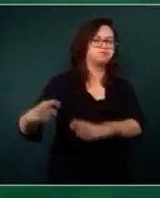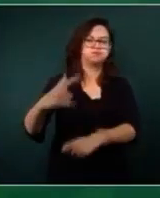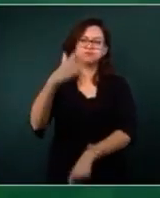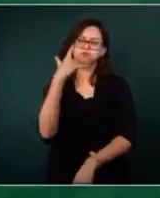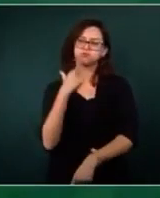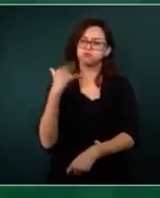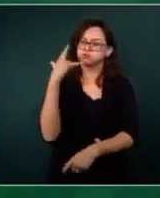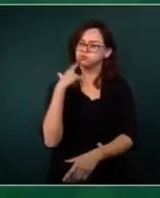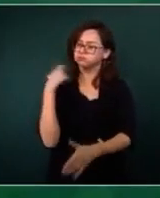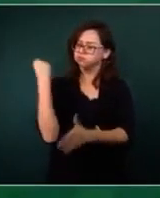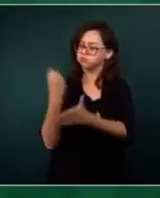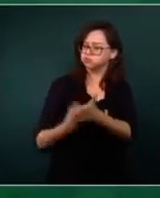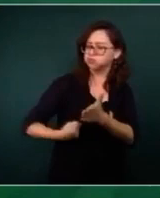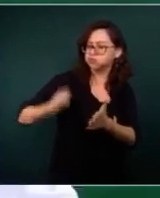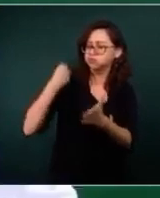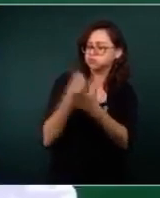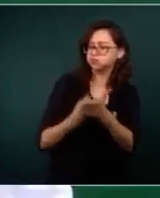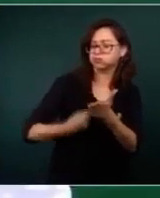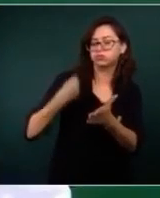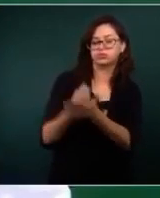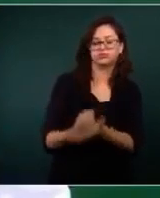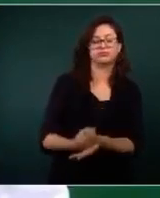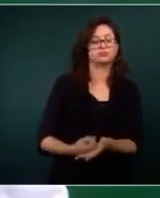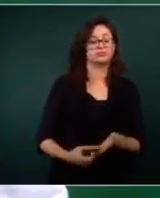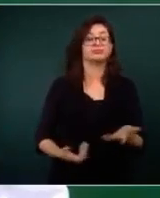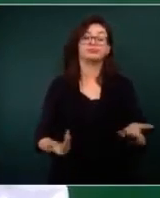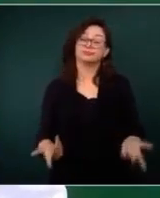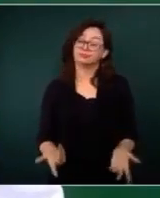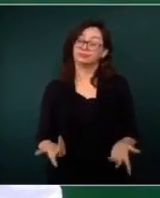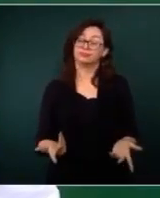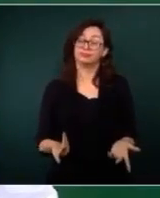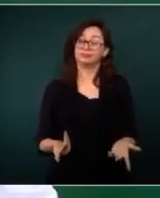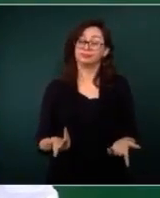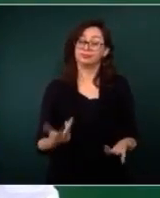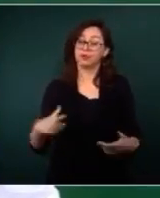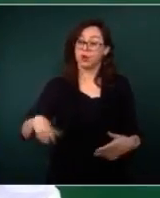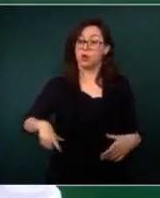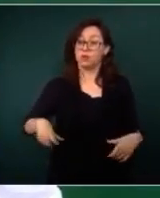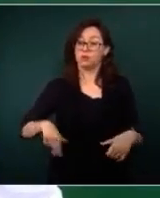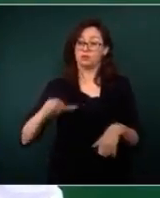merece gobernantes de primera.